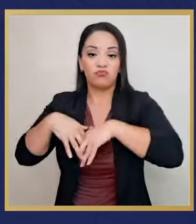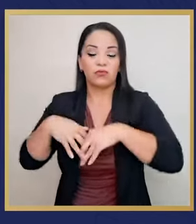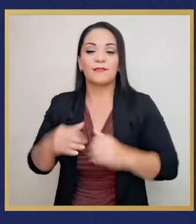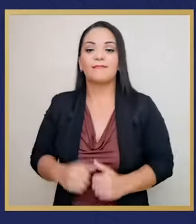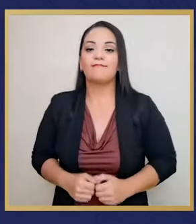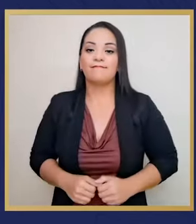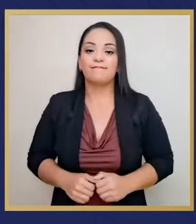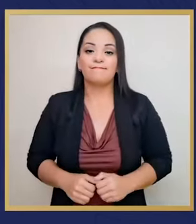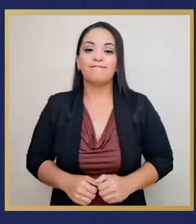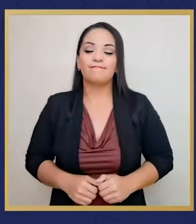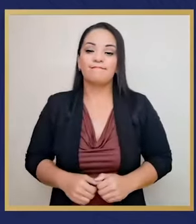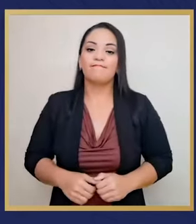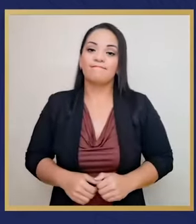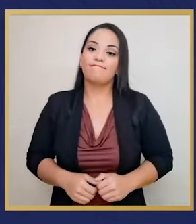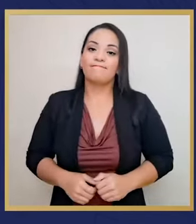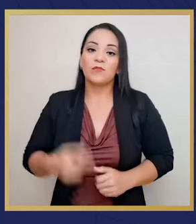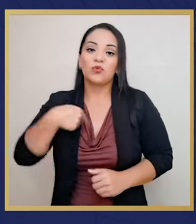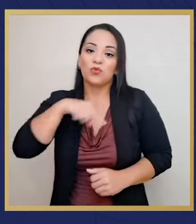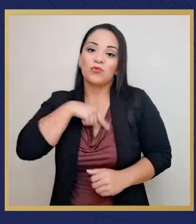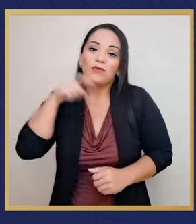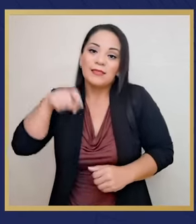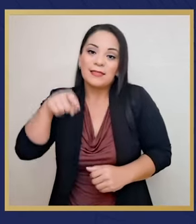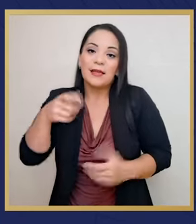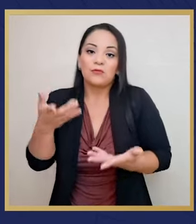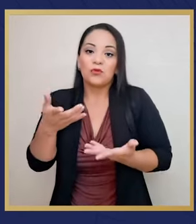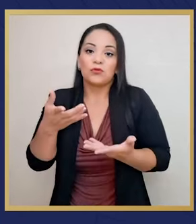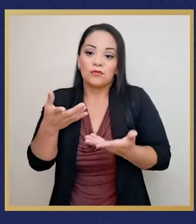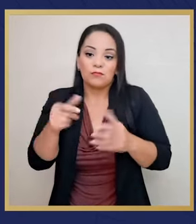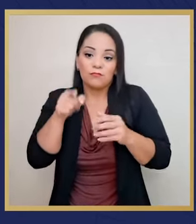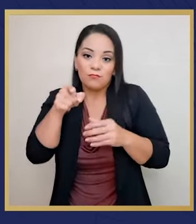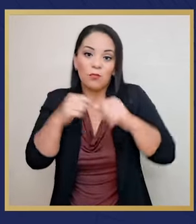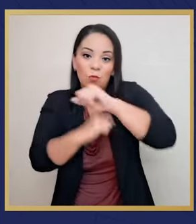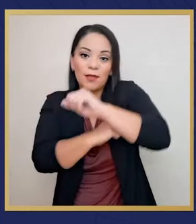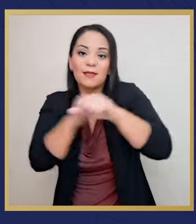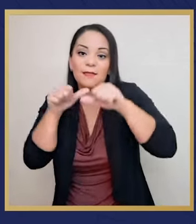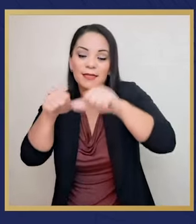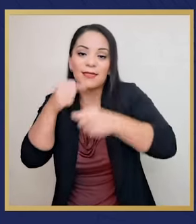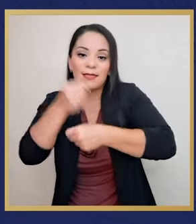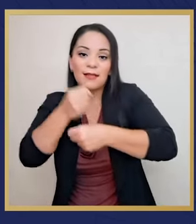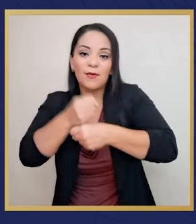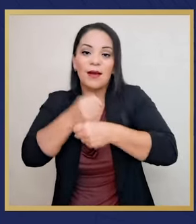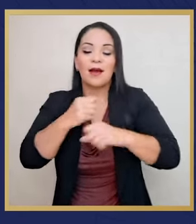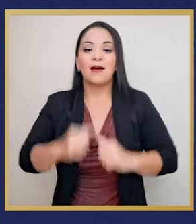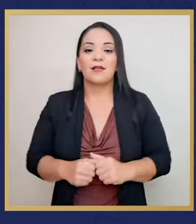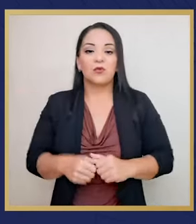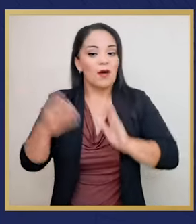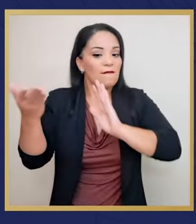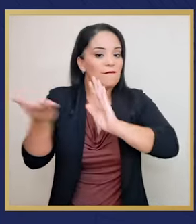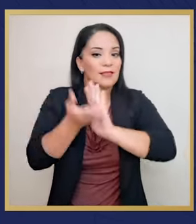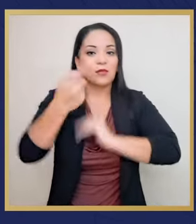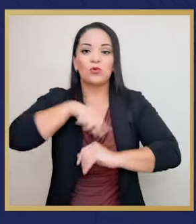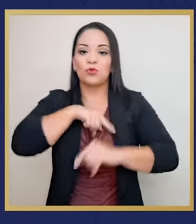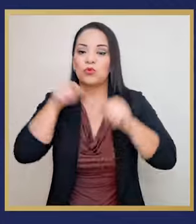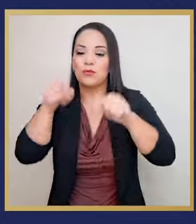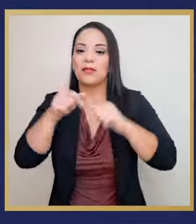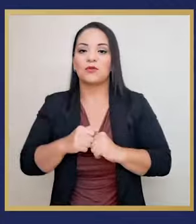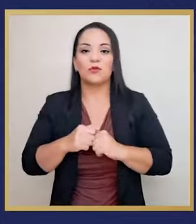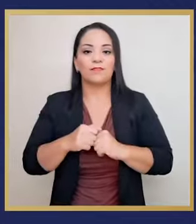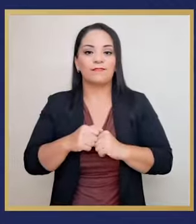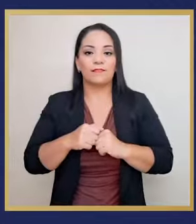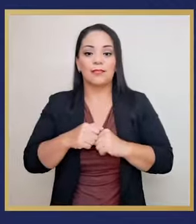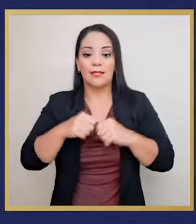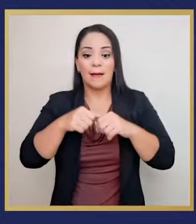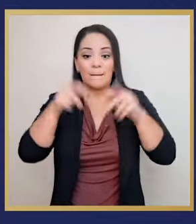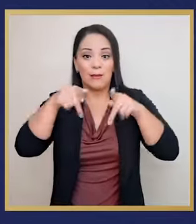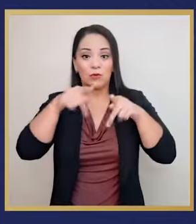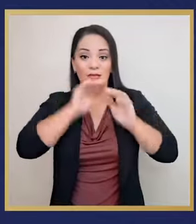cayó y ocupamos un poquito de solución para seguir trabajando nosotros, que es lo que nos está joyendo ahora, el